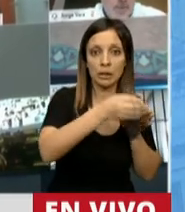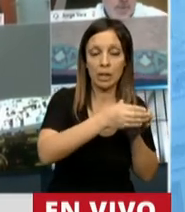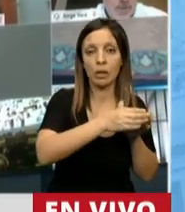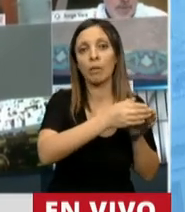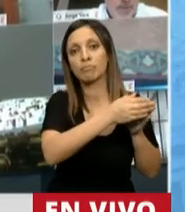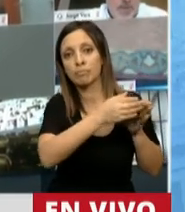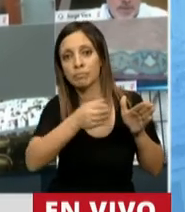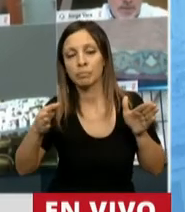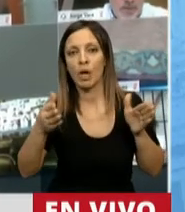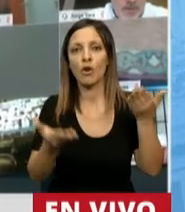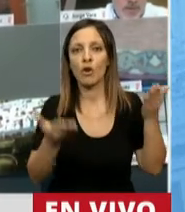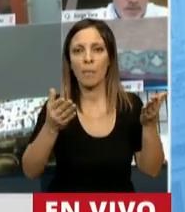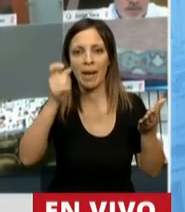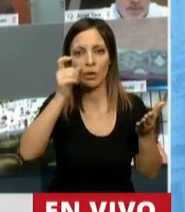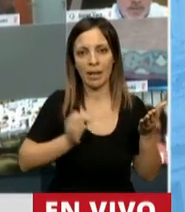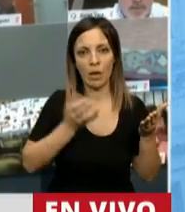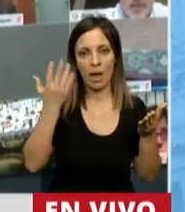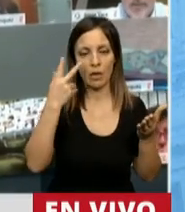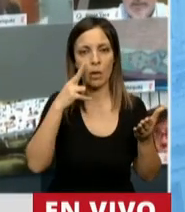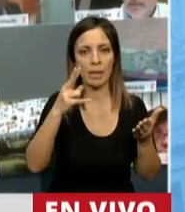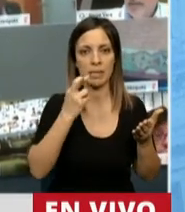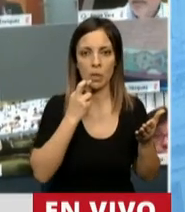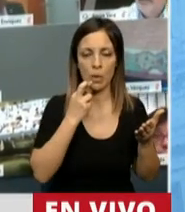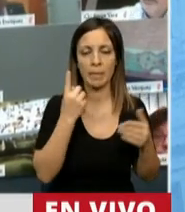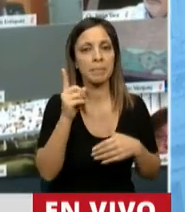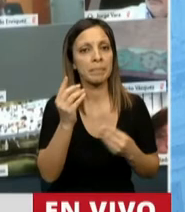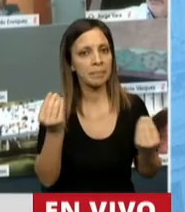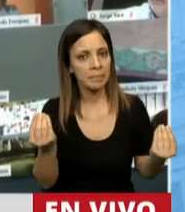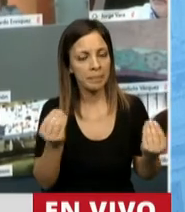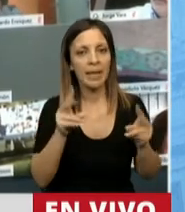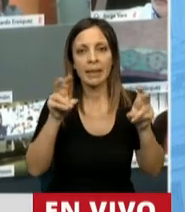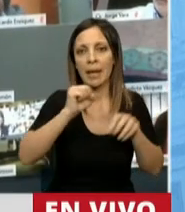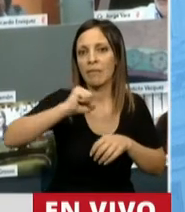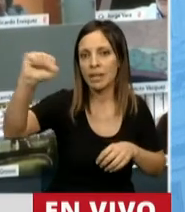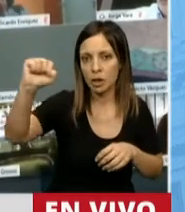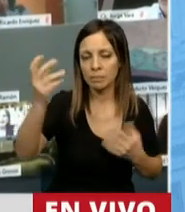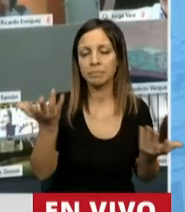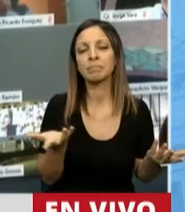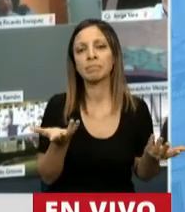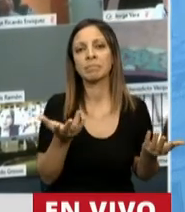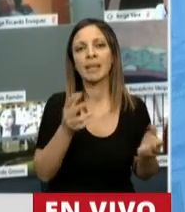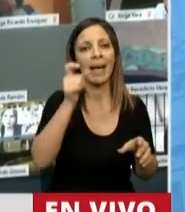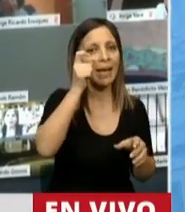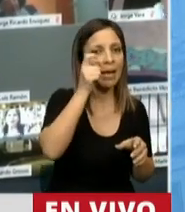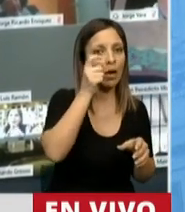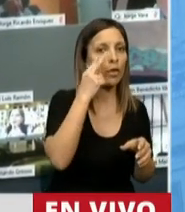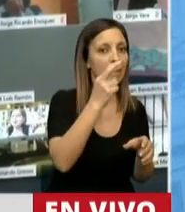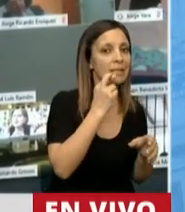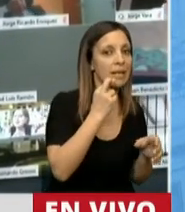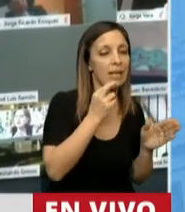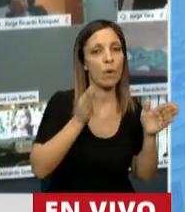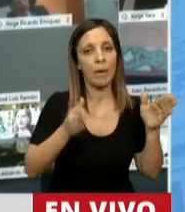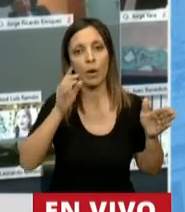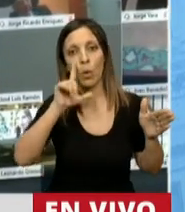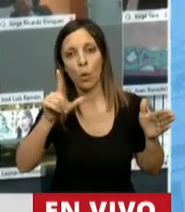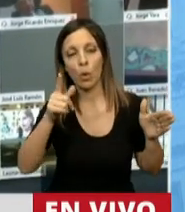aumento respecto a enero del 2019. Ahora bien, la inflación enero del 2019 a junio del 2020